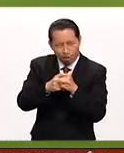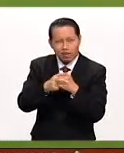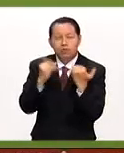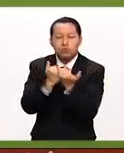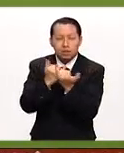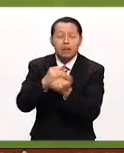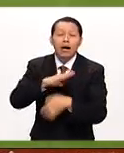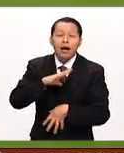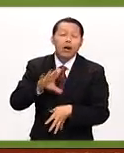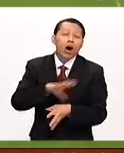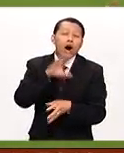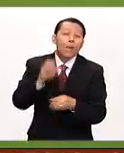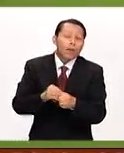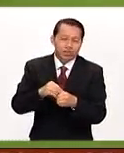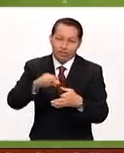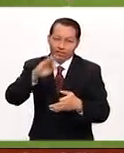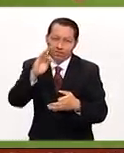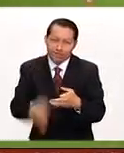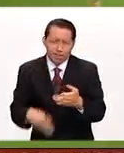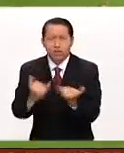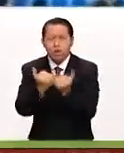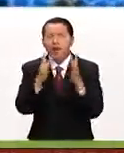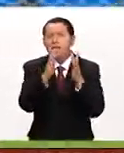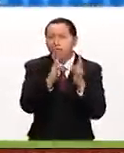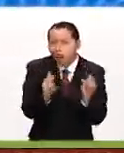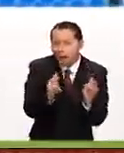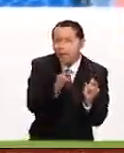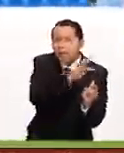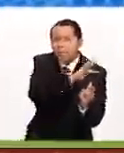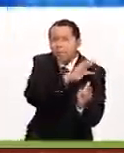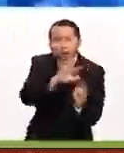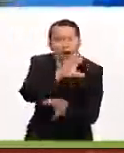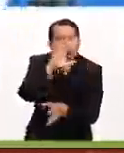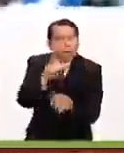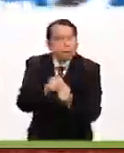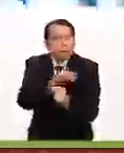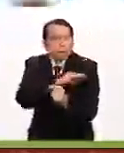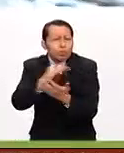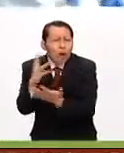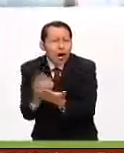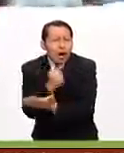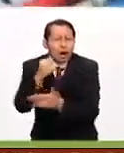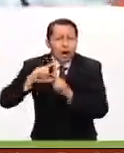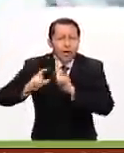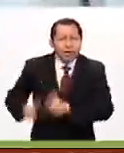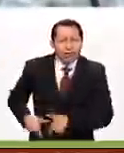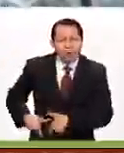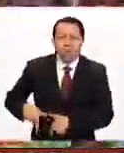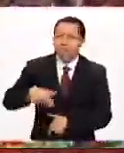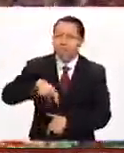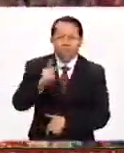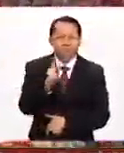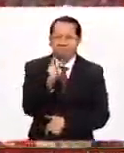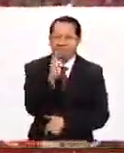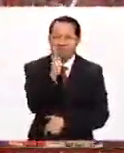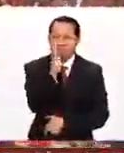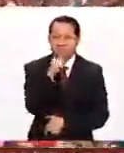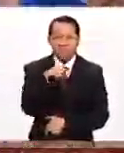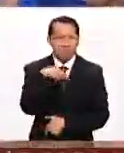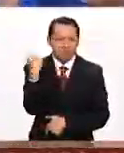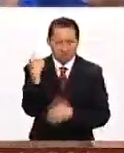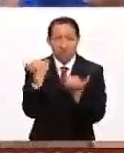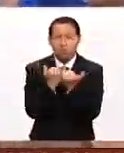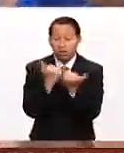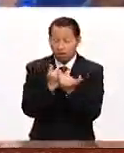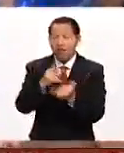un torneo que llega a su fin con un Francia que tenía la mesa puesta, tenía todo para ser campeón, pero no logró ante el portero